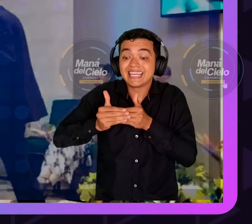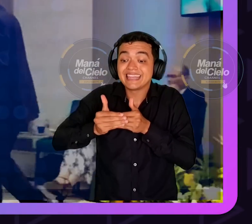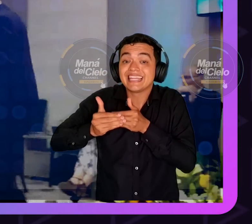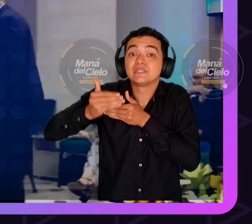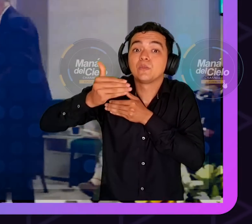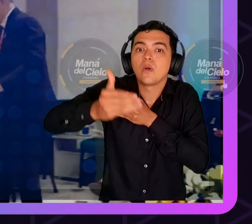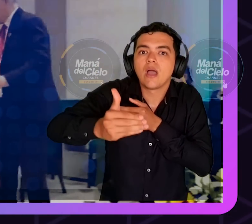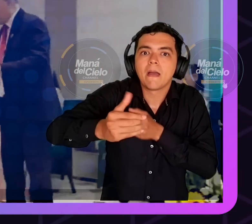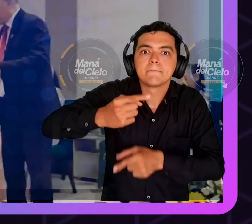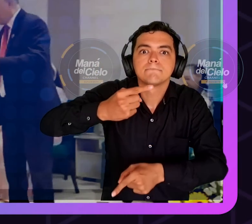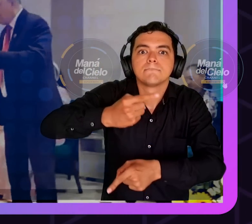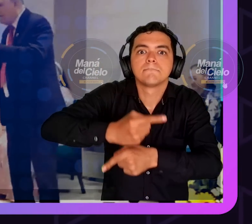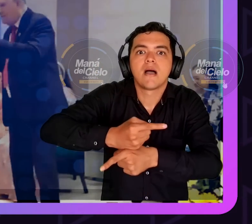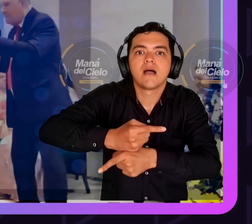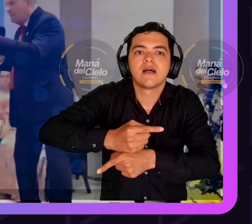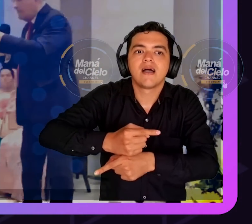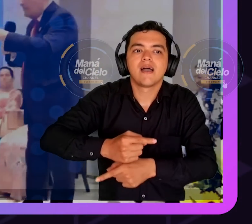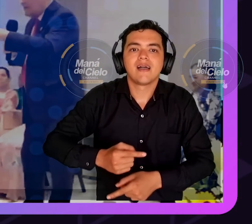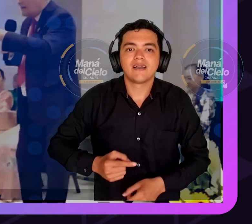y apenas